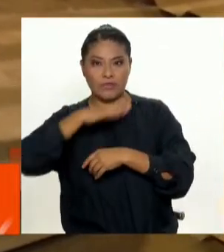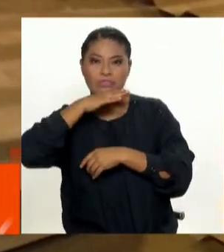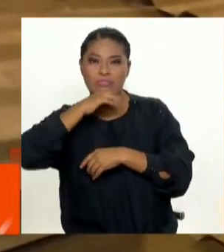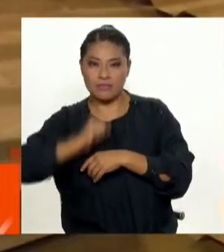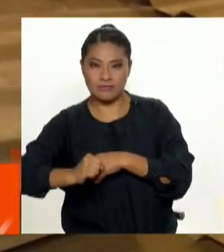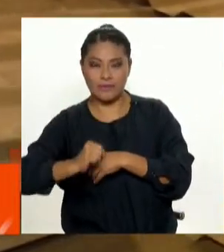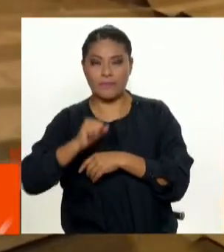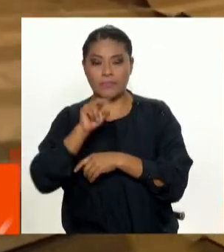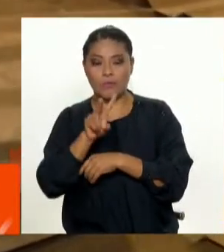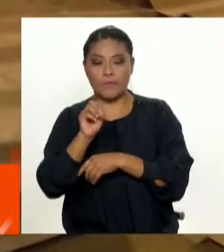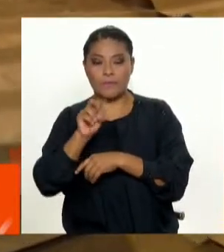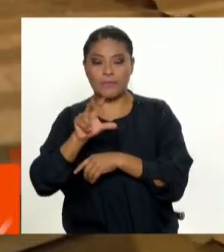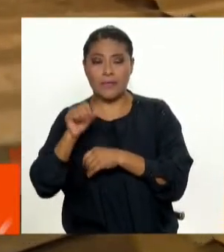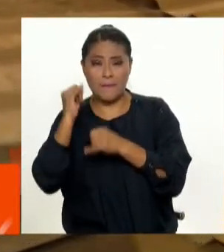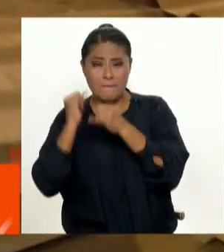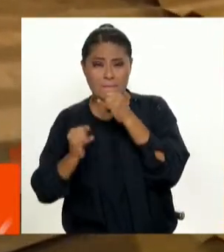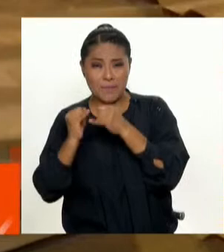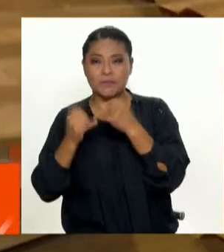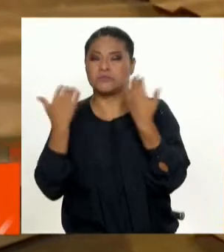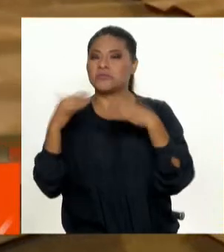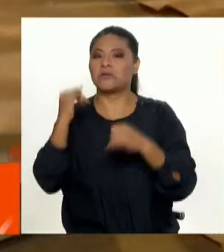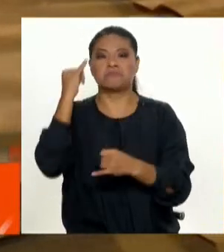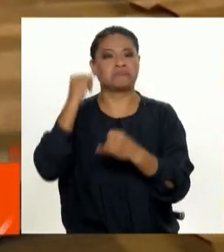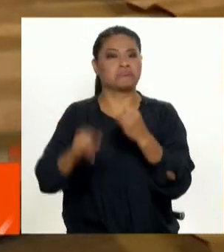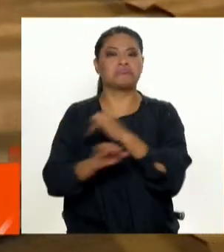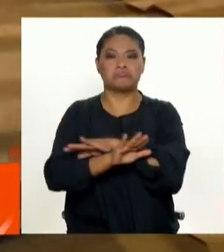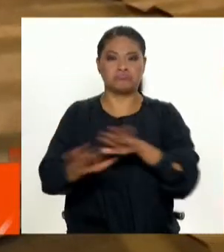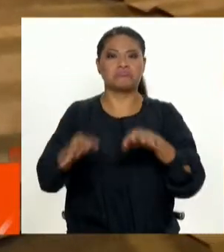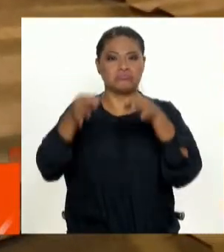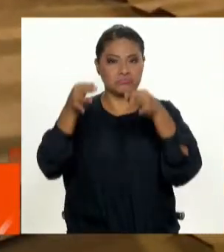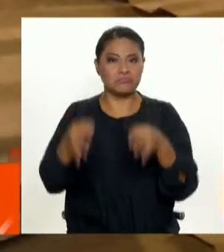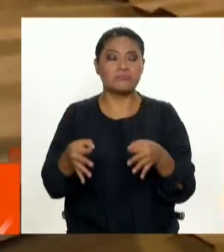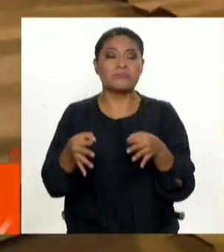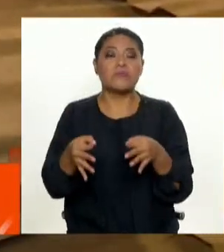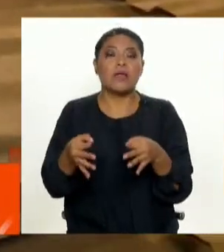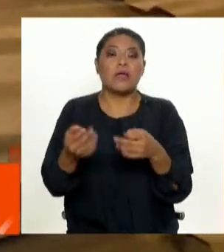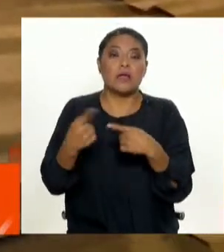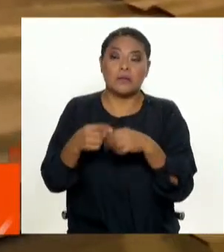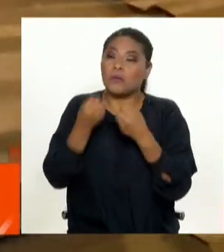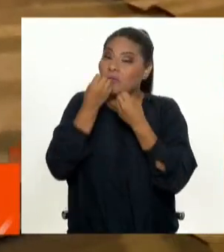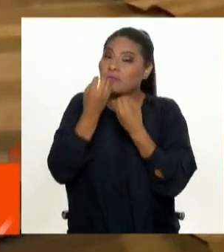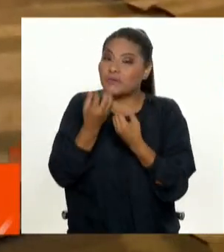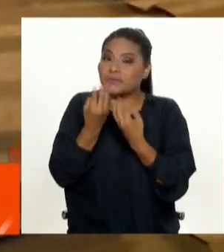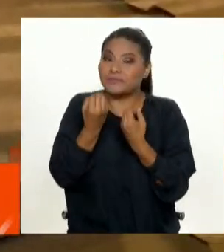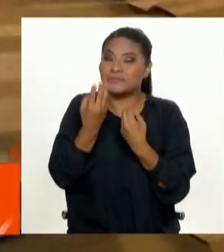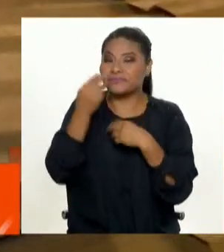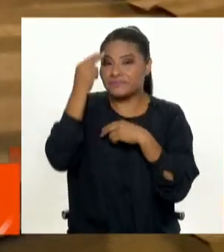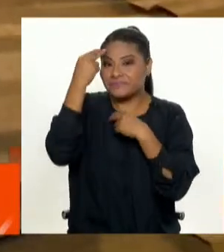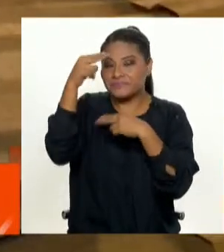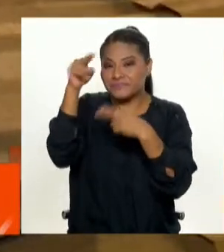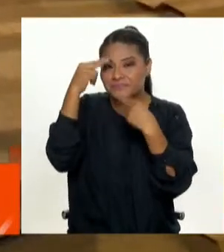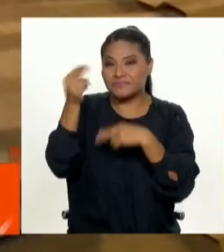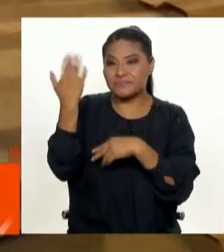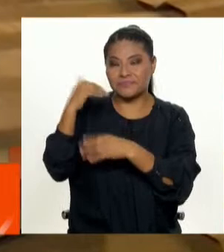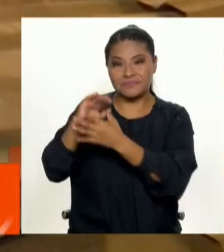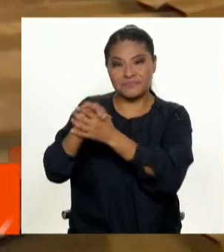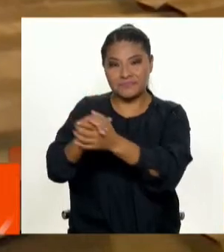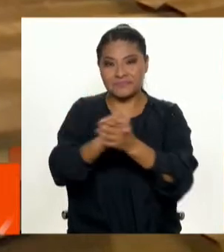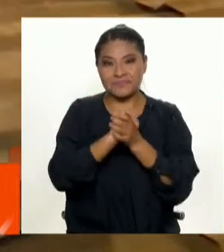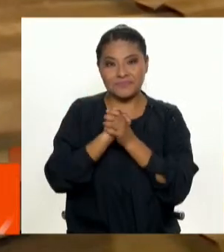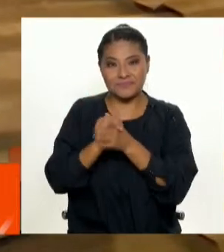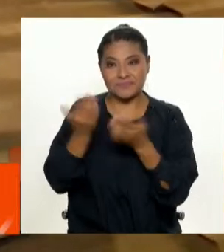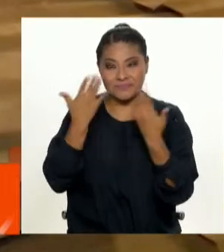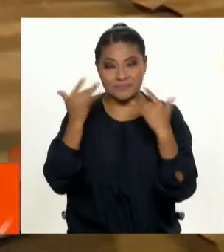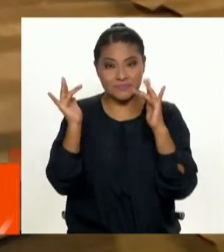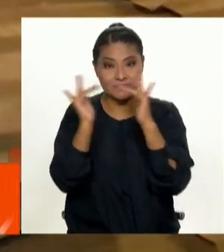se va a concluir el proyecto. una buena noticia también. Pero lo que se está dando en estos momentos, y lo reiteramos a los amigos que recién se conectan a